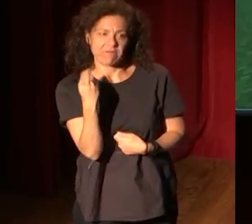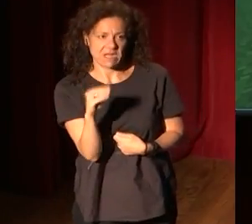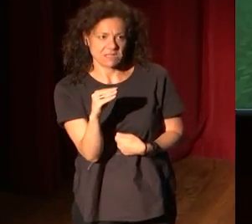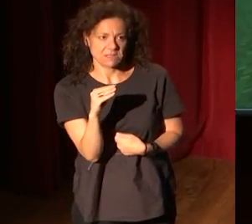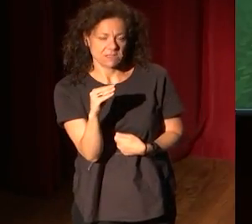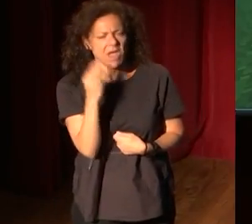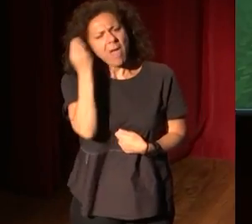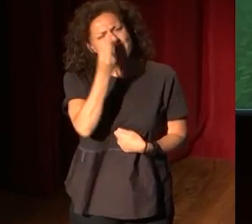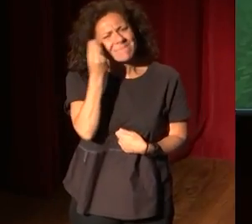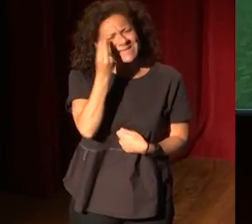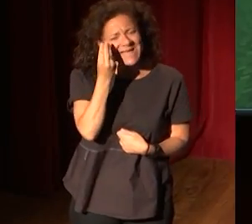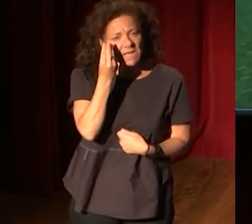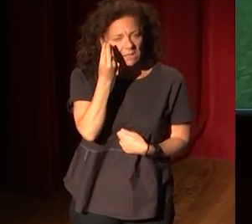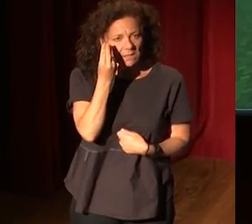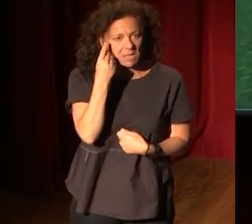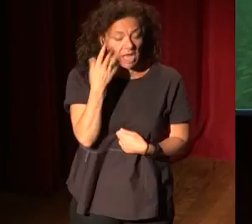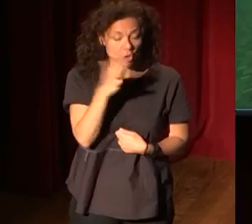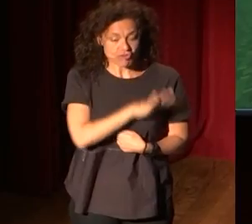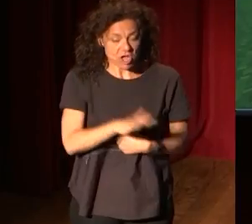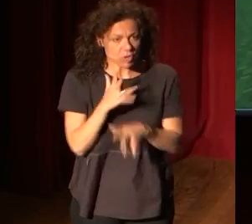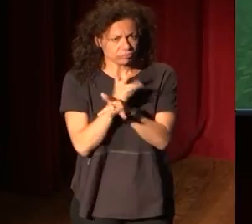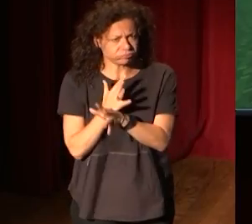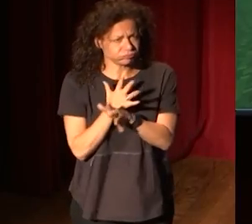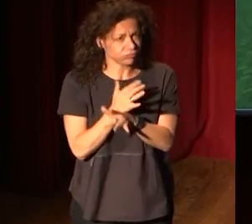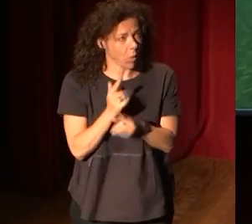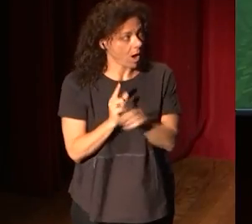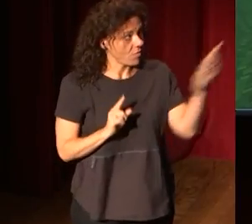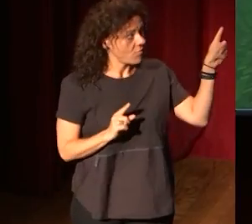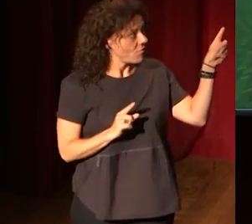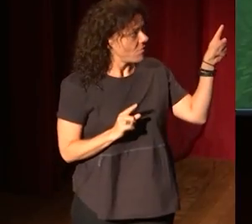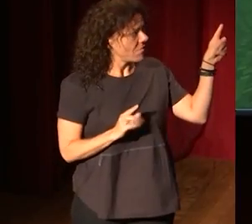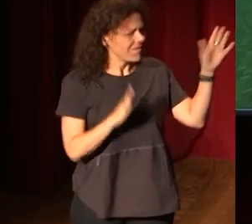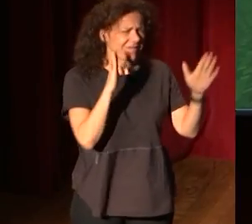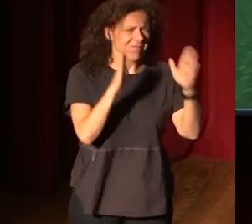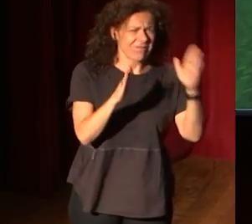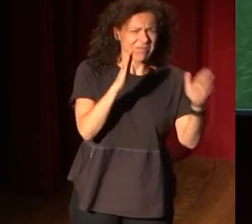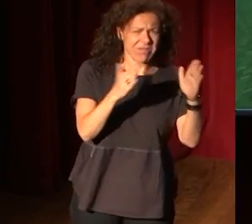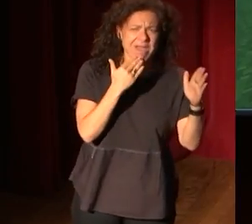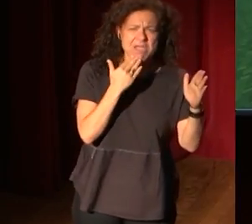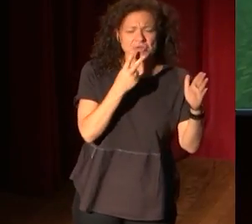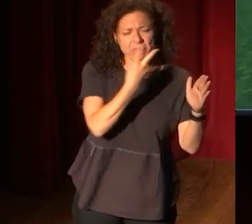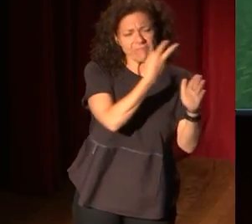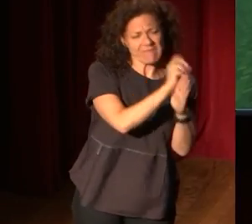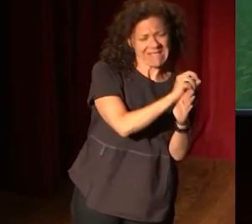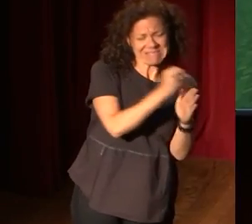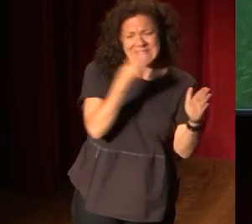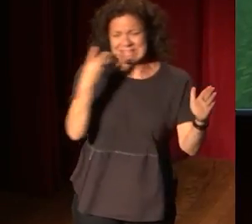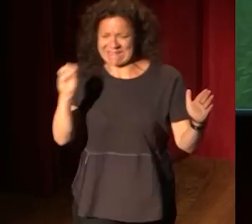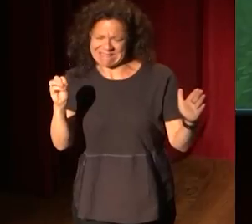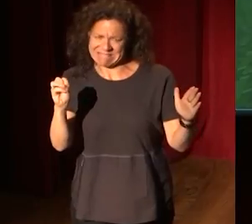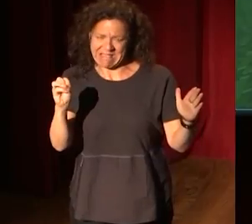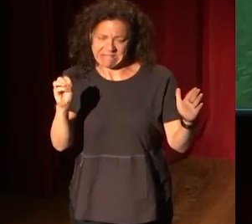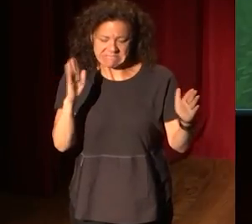pensar que los niños juegan a Minecraft, creo que el público de Minecraft está más entre los 20, 30 que entre los 5, 15, pero